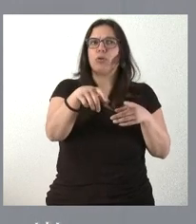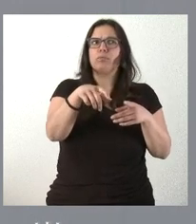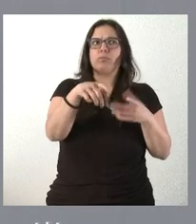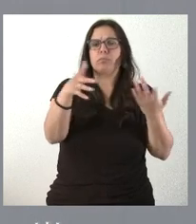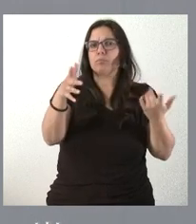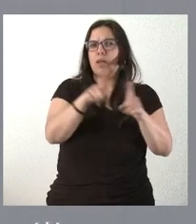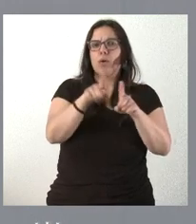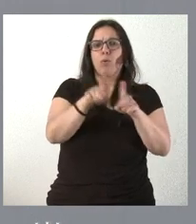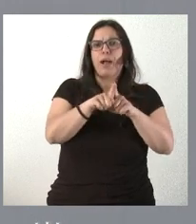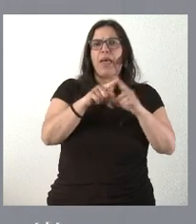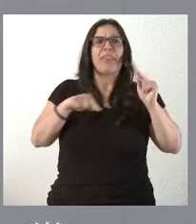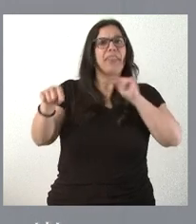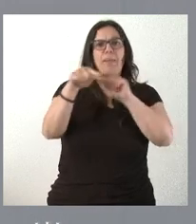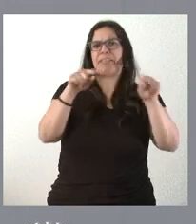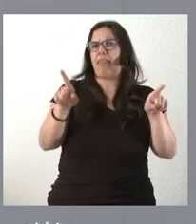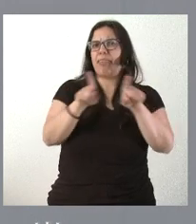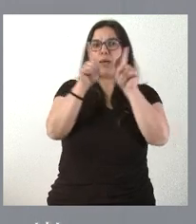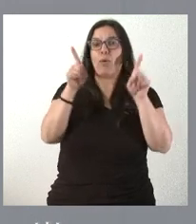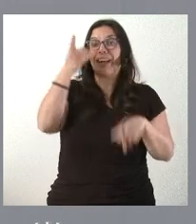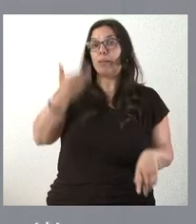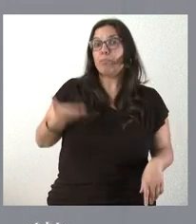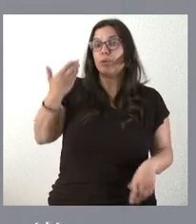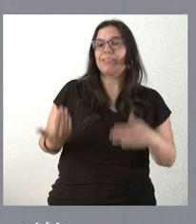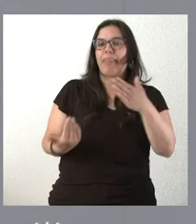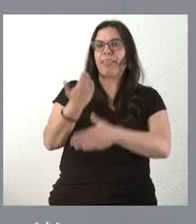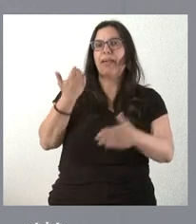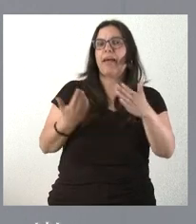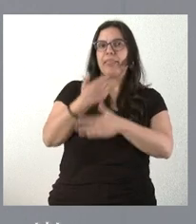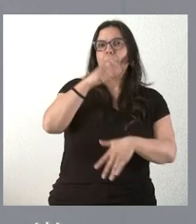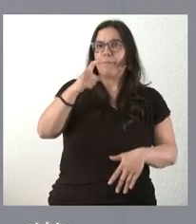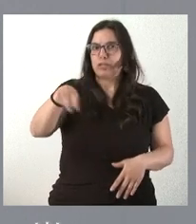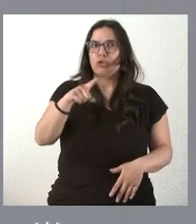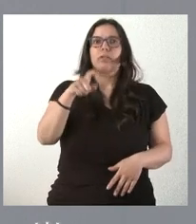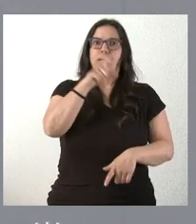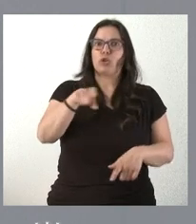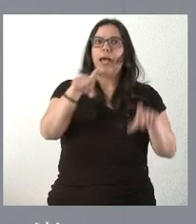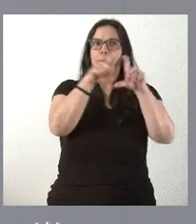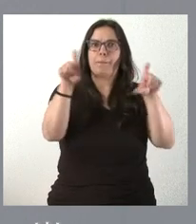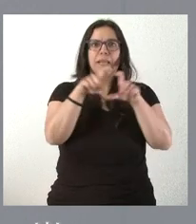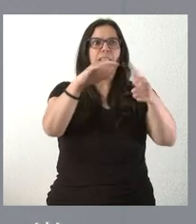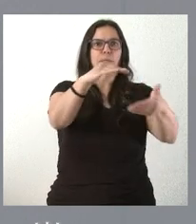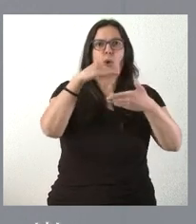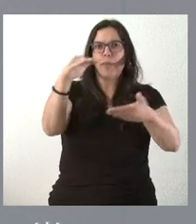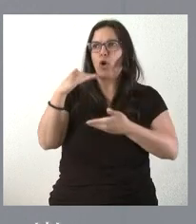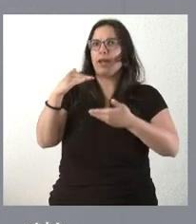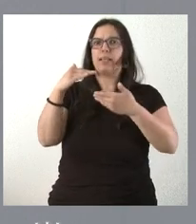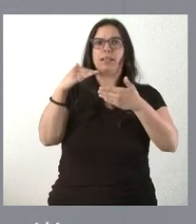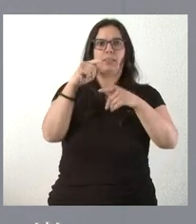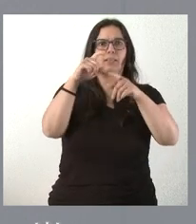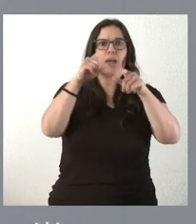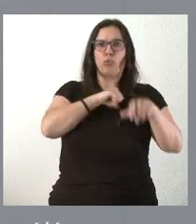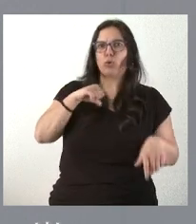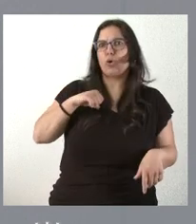ideológico de cualquier debate, tiene que ver con el día a día de muchas personas, de muchos proveedores, de muchos autónomos, de muchas pymes, que